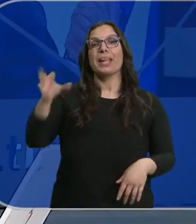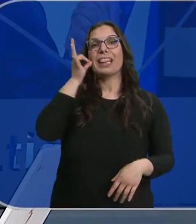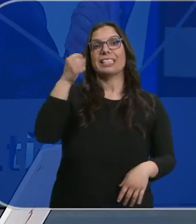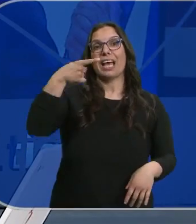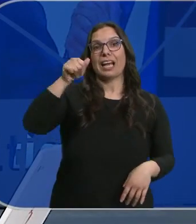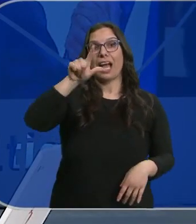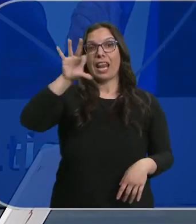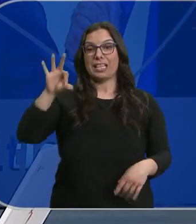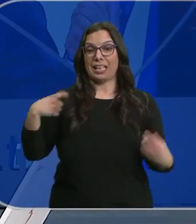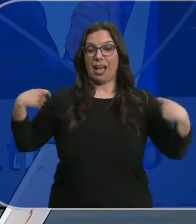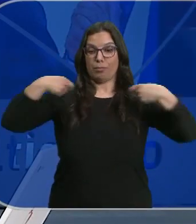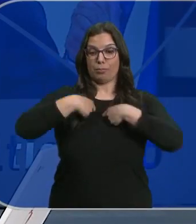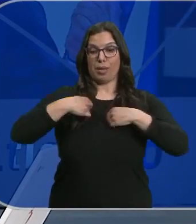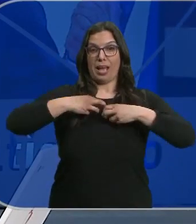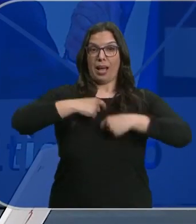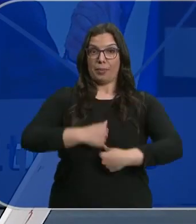prendas para un acto público.